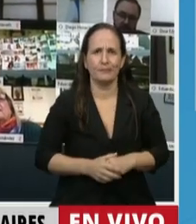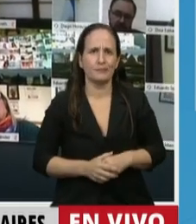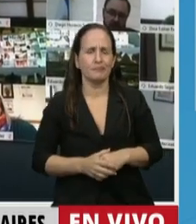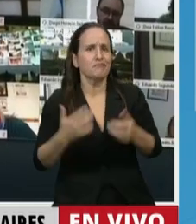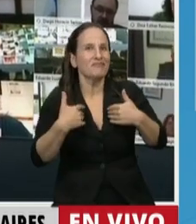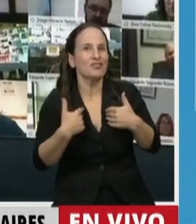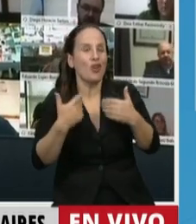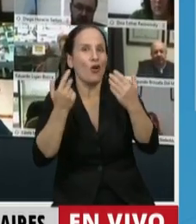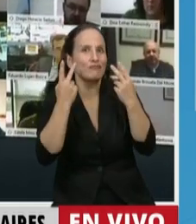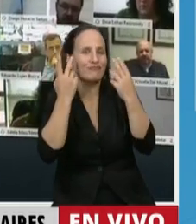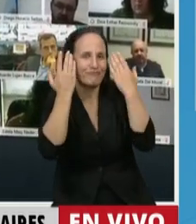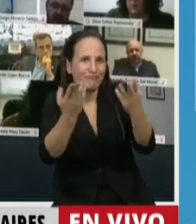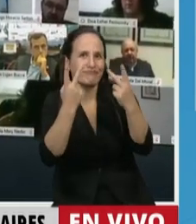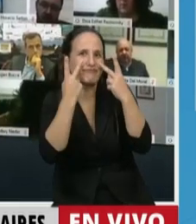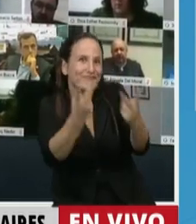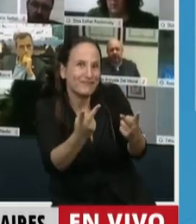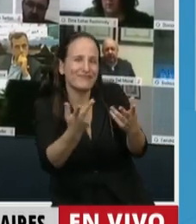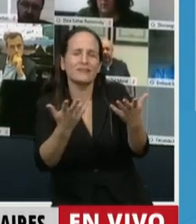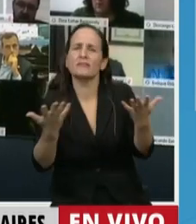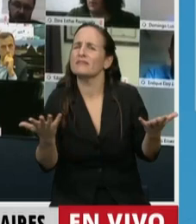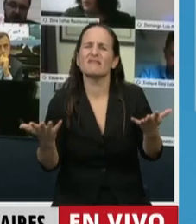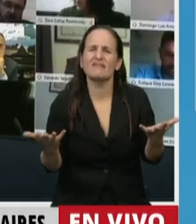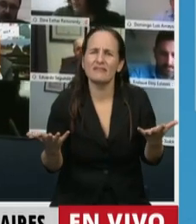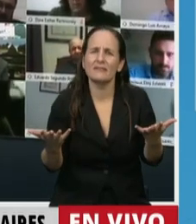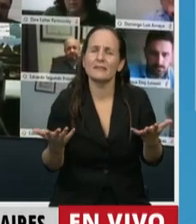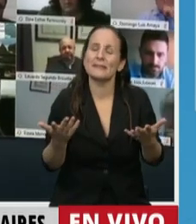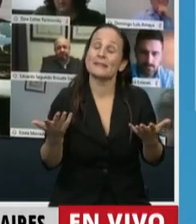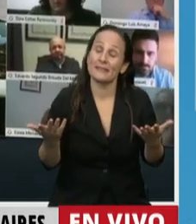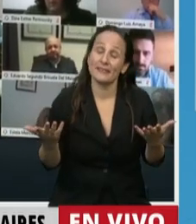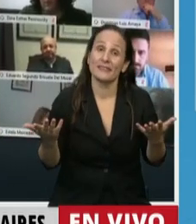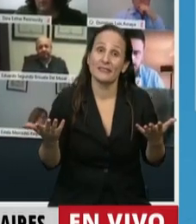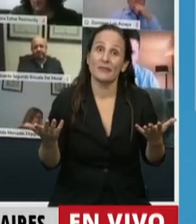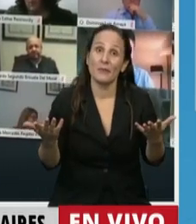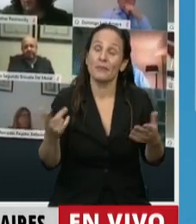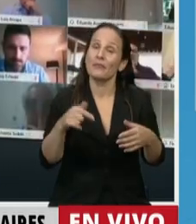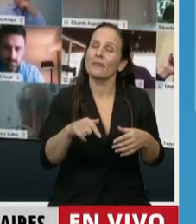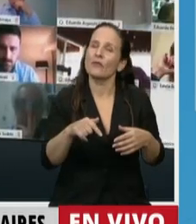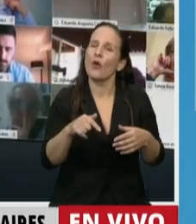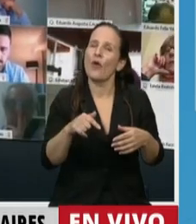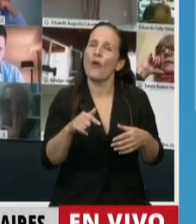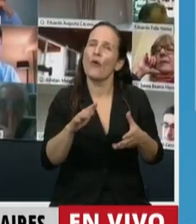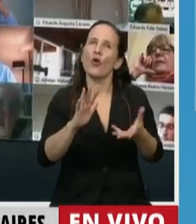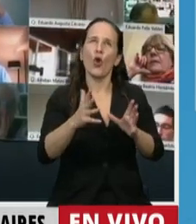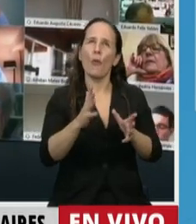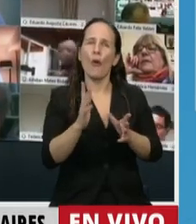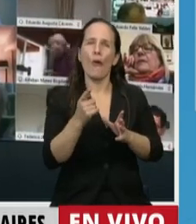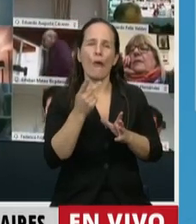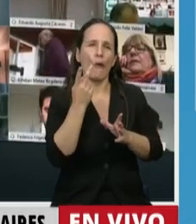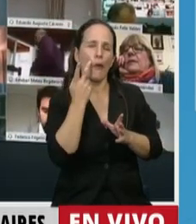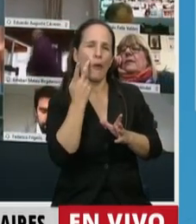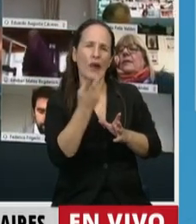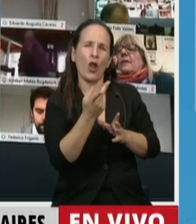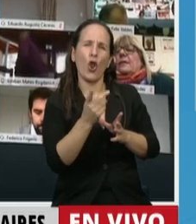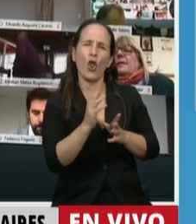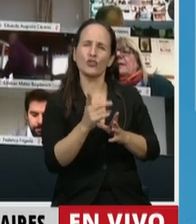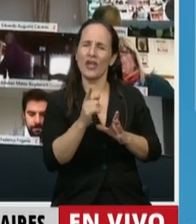Este reconocimiento justamente demuestra que lo que ya se